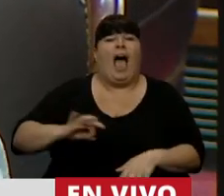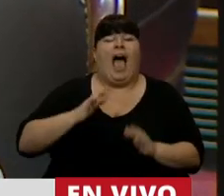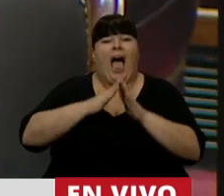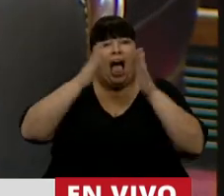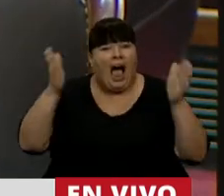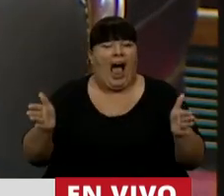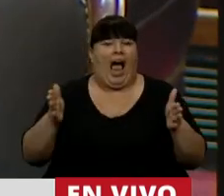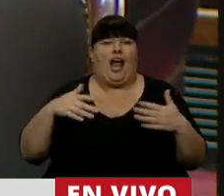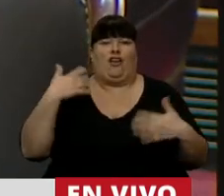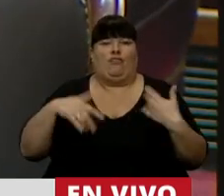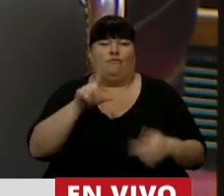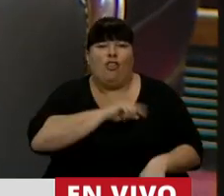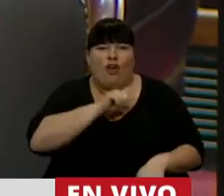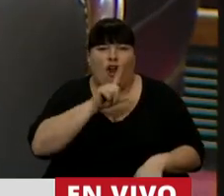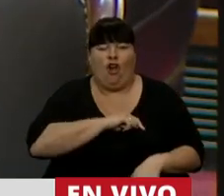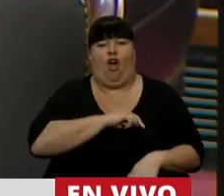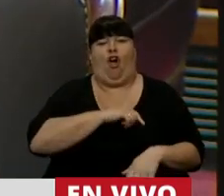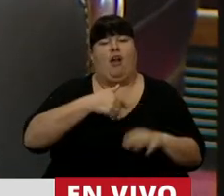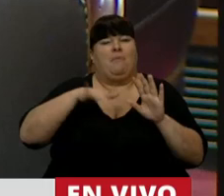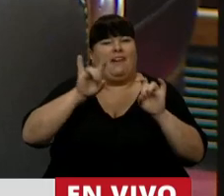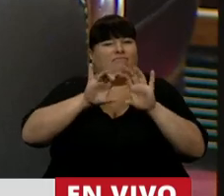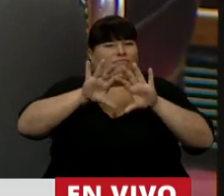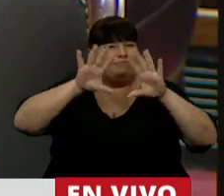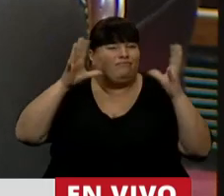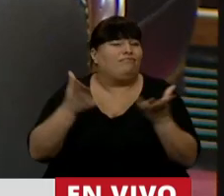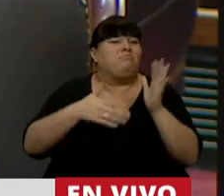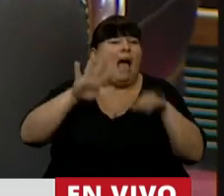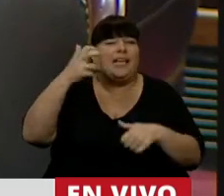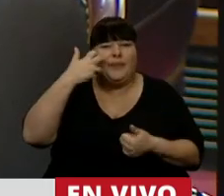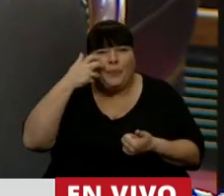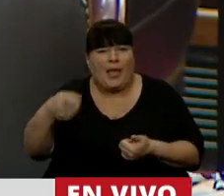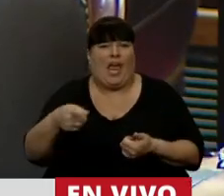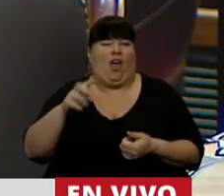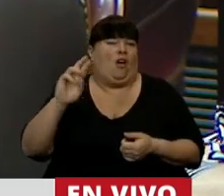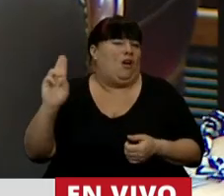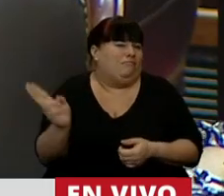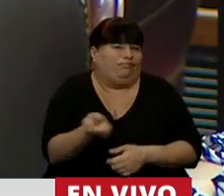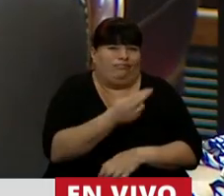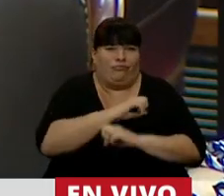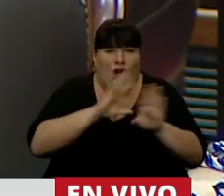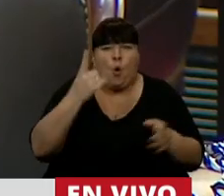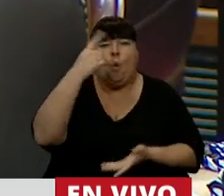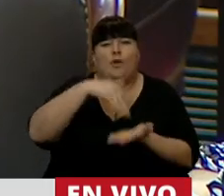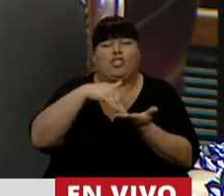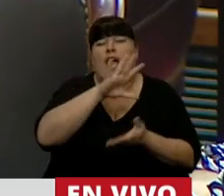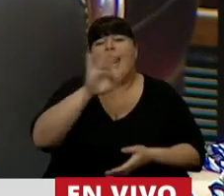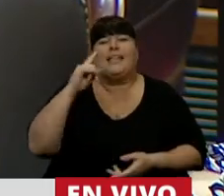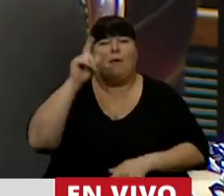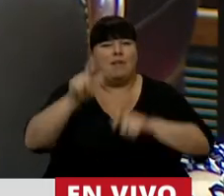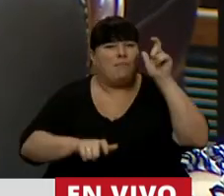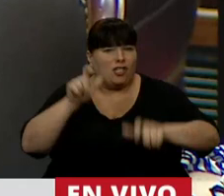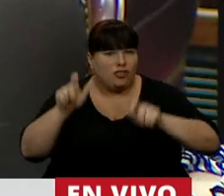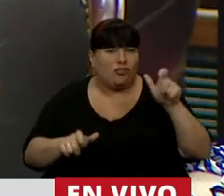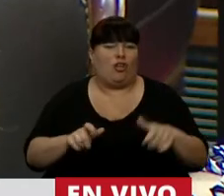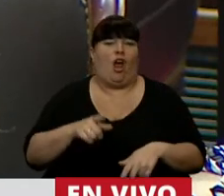con muchísimo dolor ensañándose esta peste con los mayores, matando de un modo espantoso más de un millón y medio de